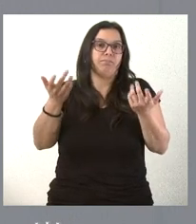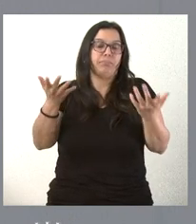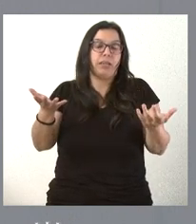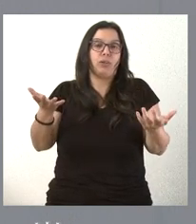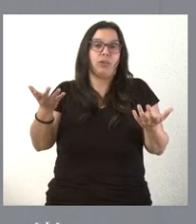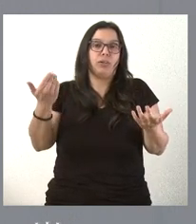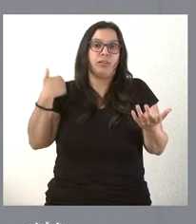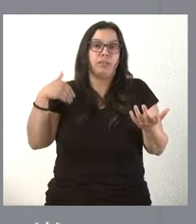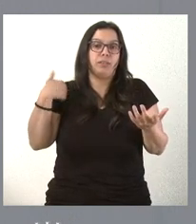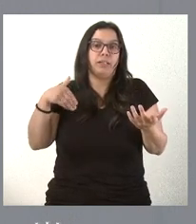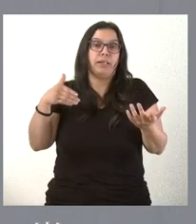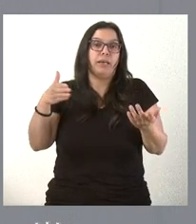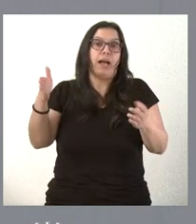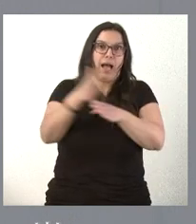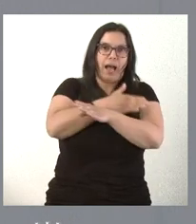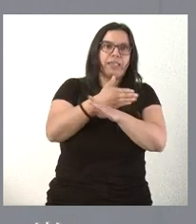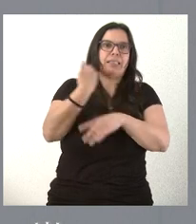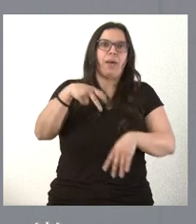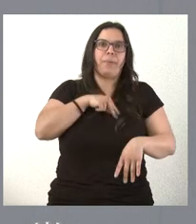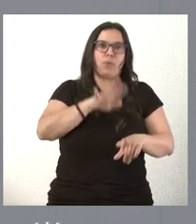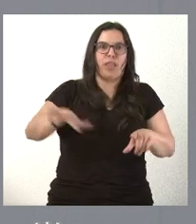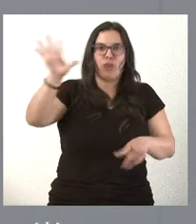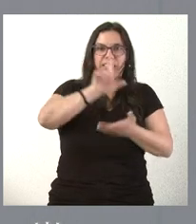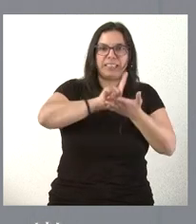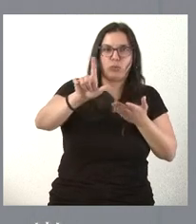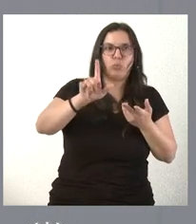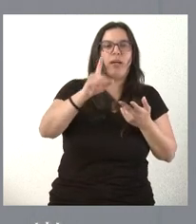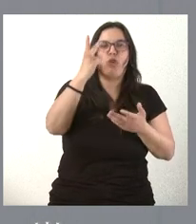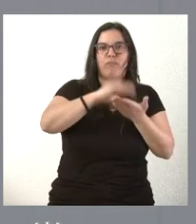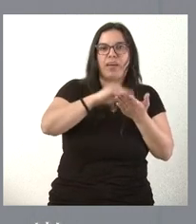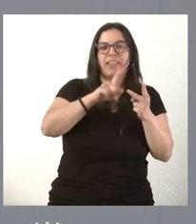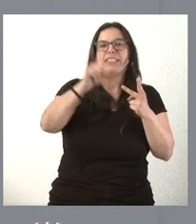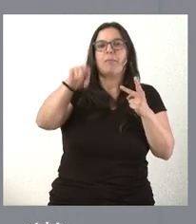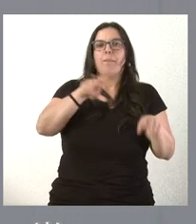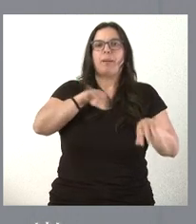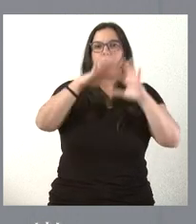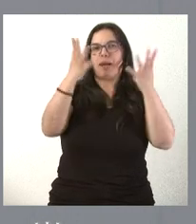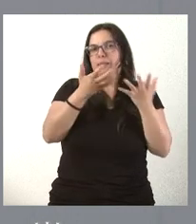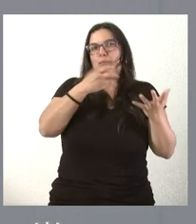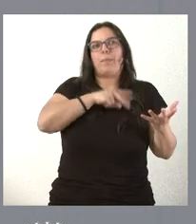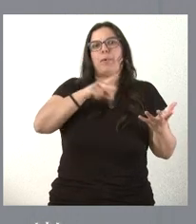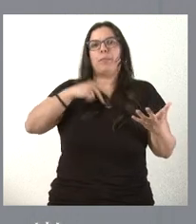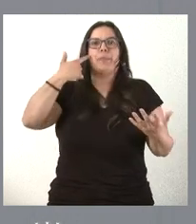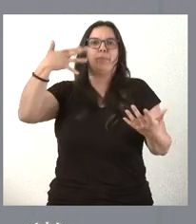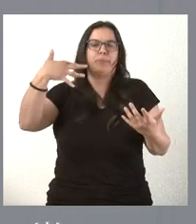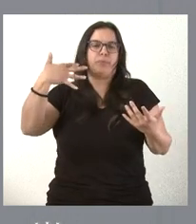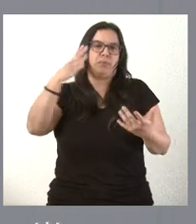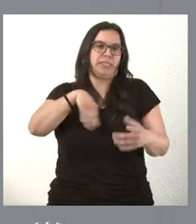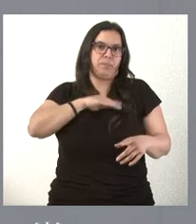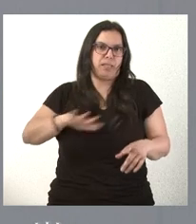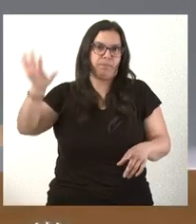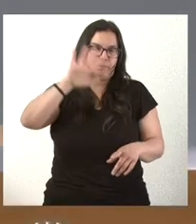dos veces el premio nacional de literatura o que había tenido también el premio Planeta, entre otros galardones en el contexto nacional.